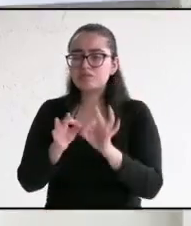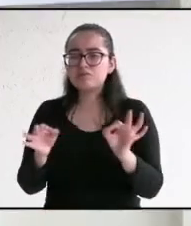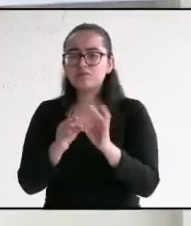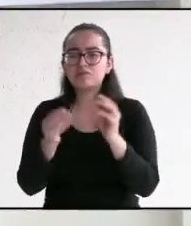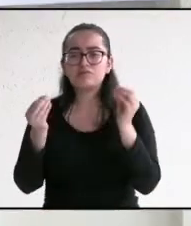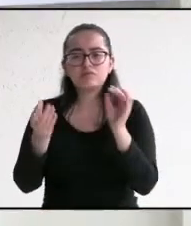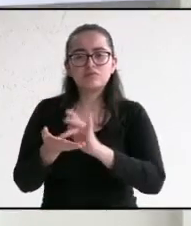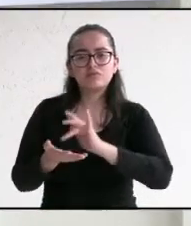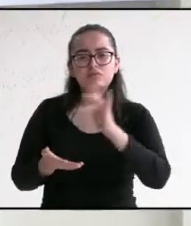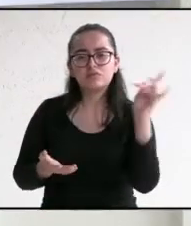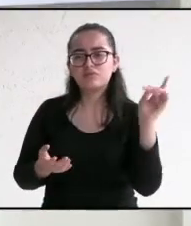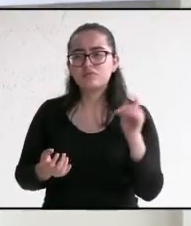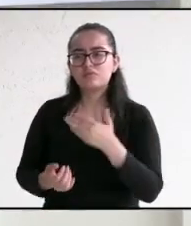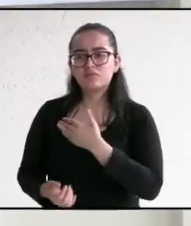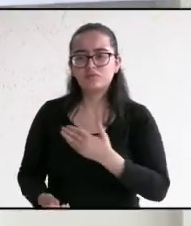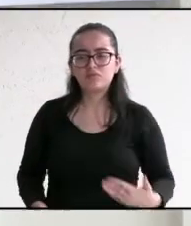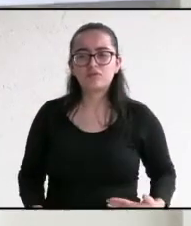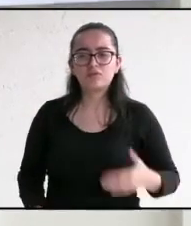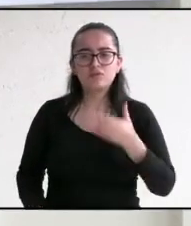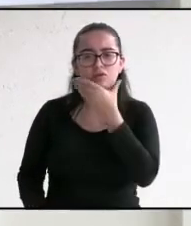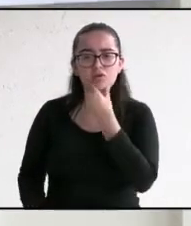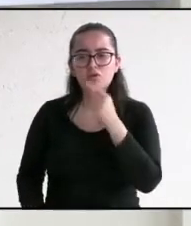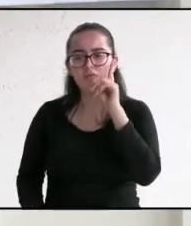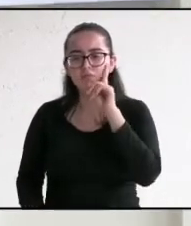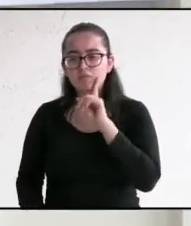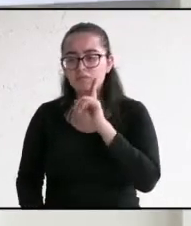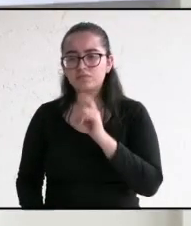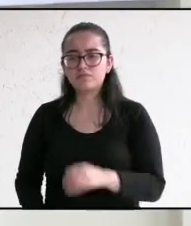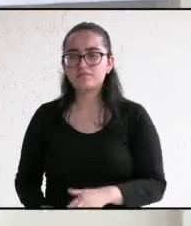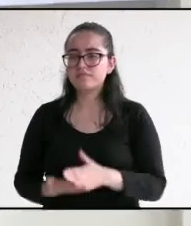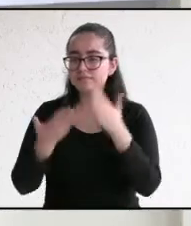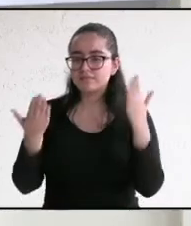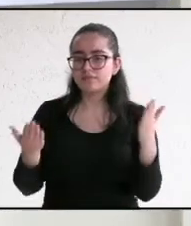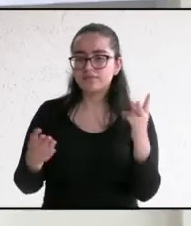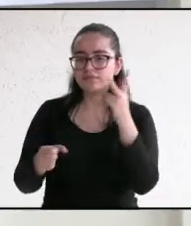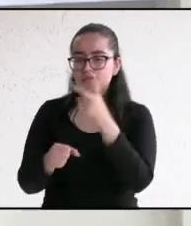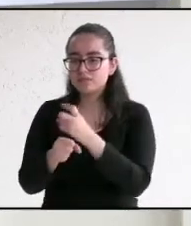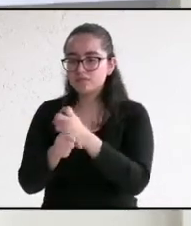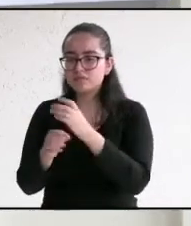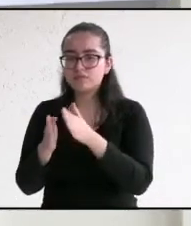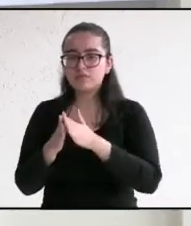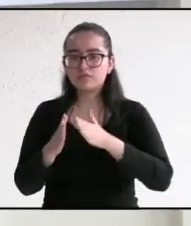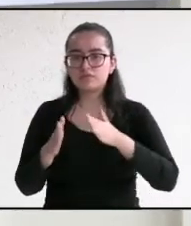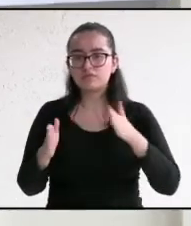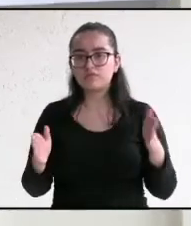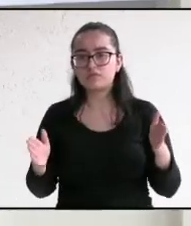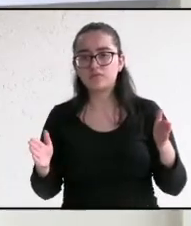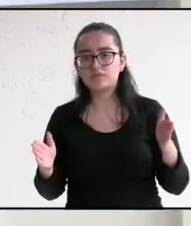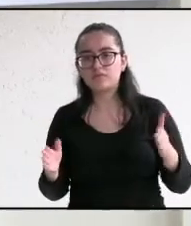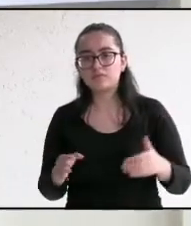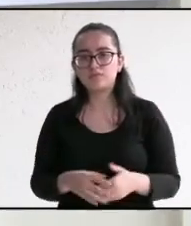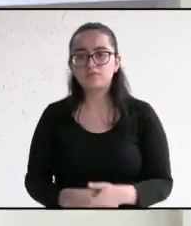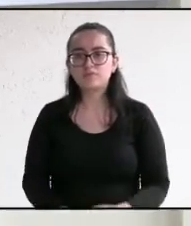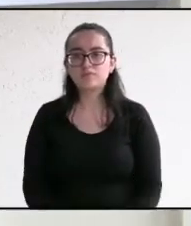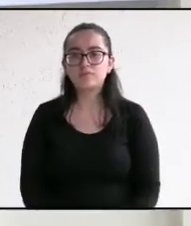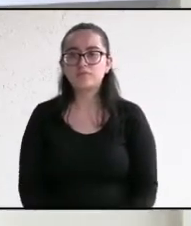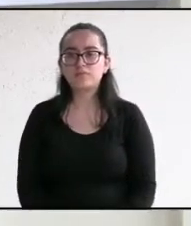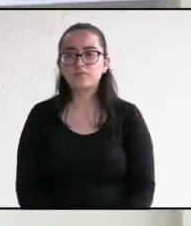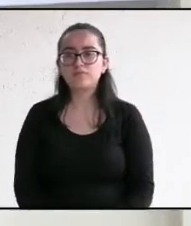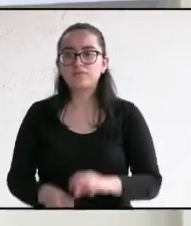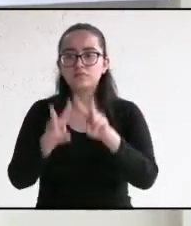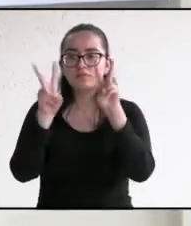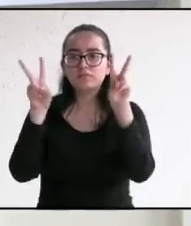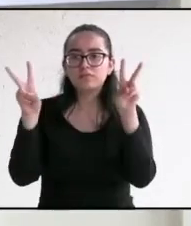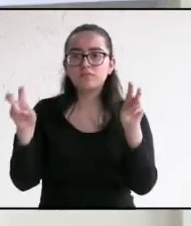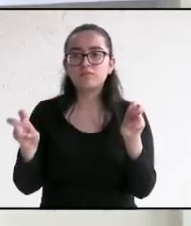Gracias, candidatos y candidatas. Pasamos ahora al segundo bloque de este debate. Ángel. El tema